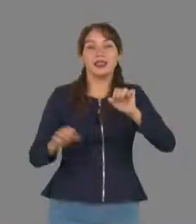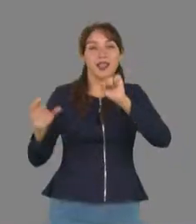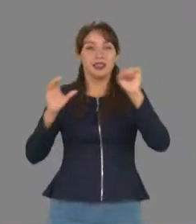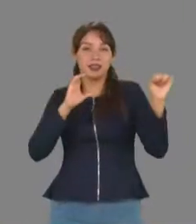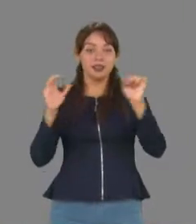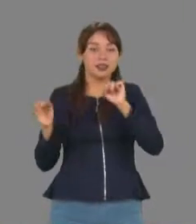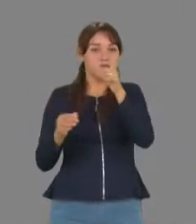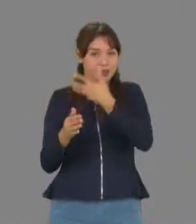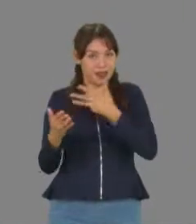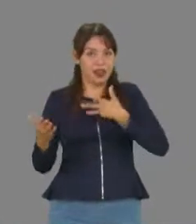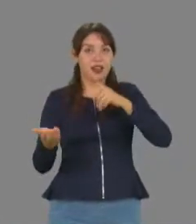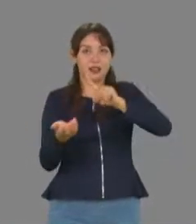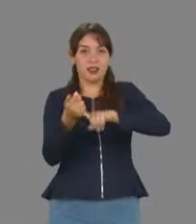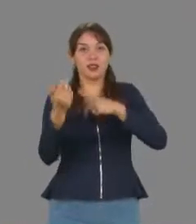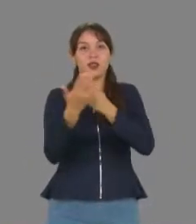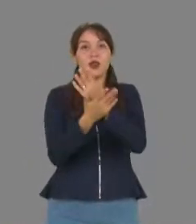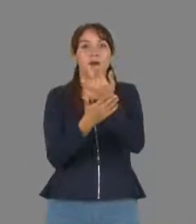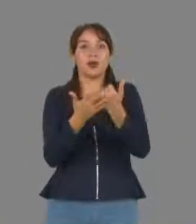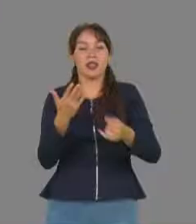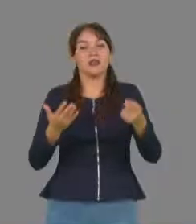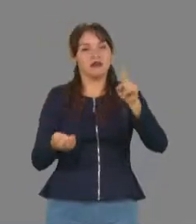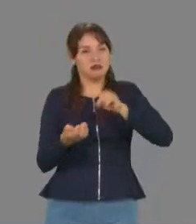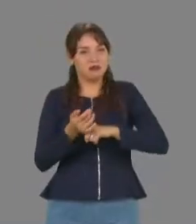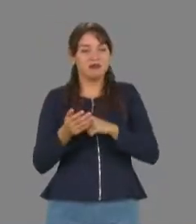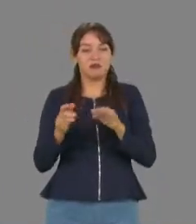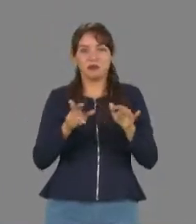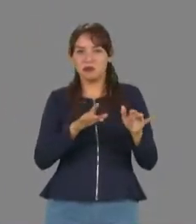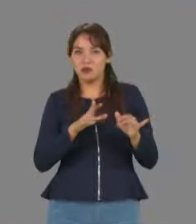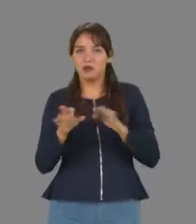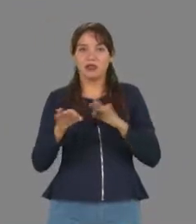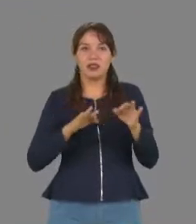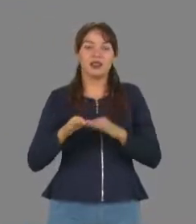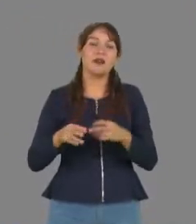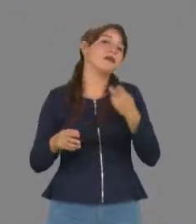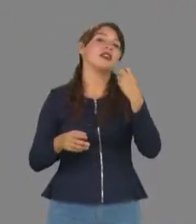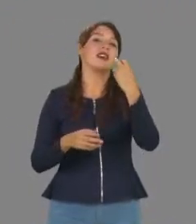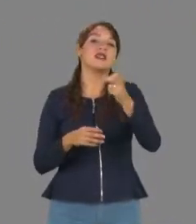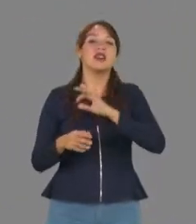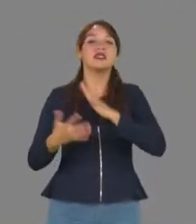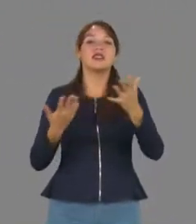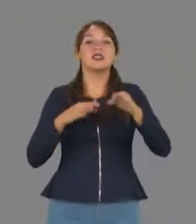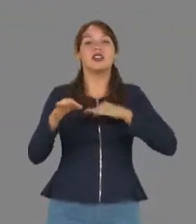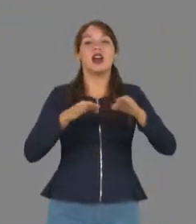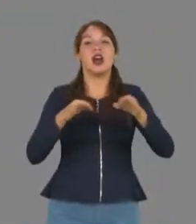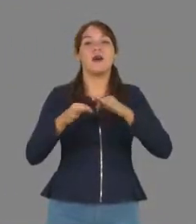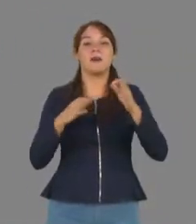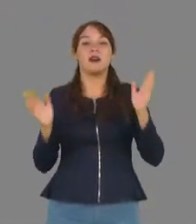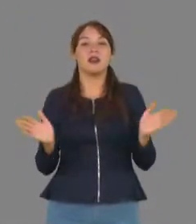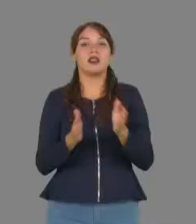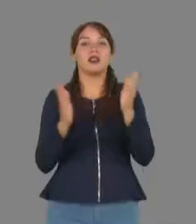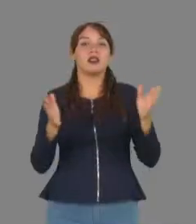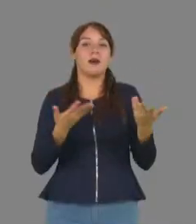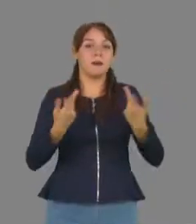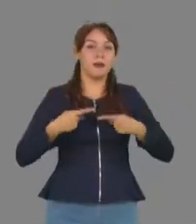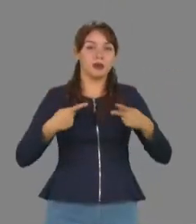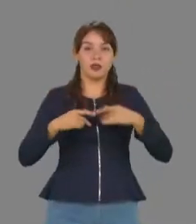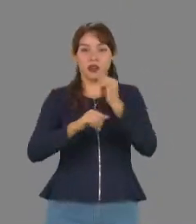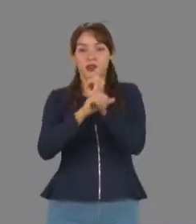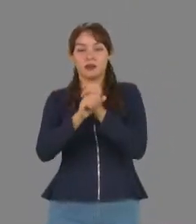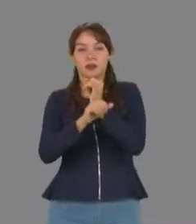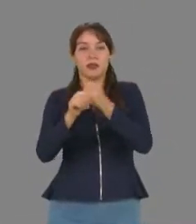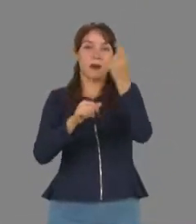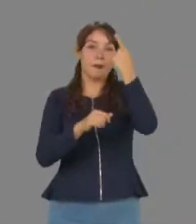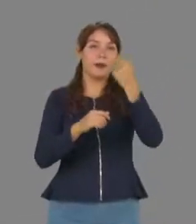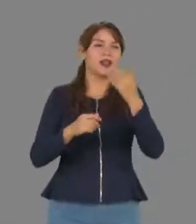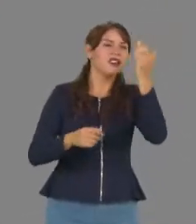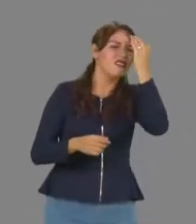proyectos actuales que se desarrollan en el instituto, para ello se ha trabajado en proveer al investigador de los aditamentos necesarios para llevar a cabo